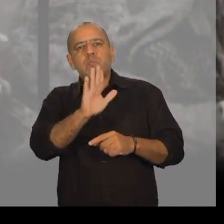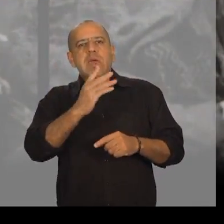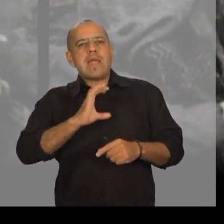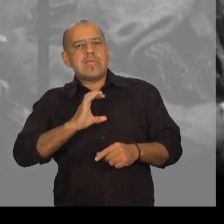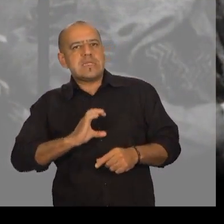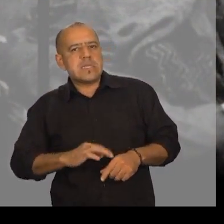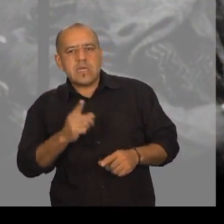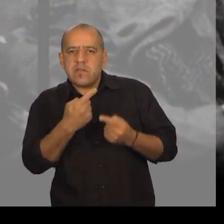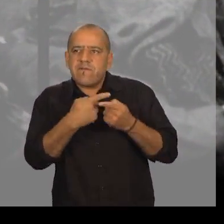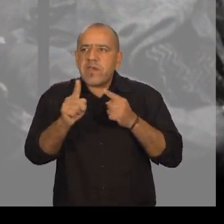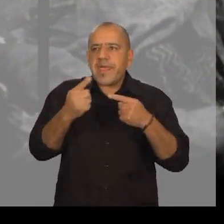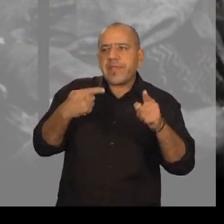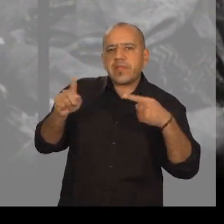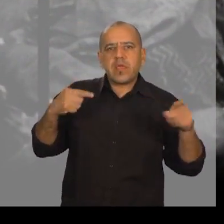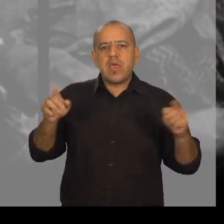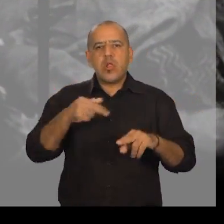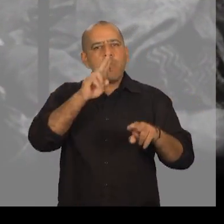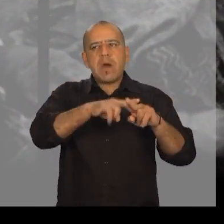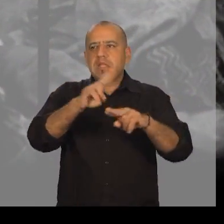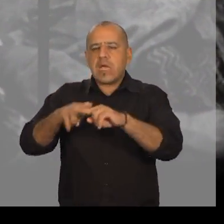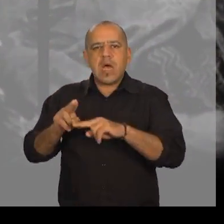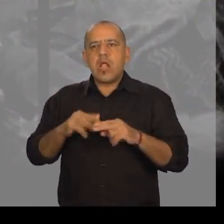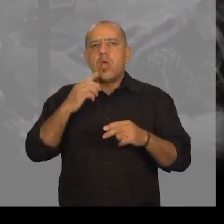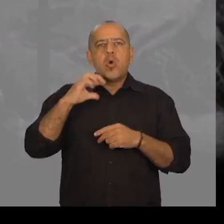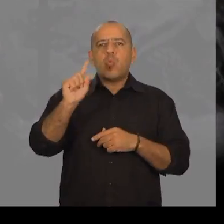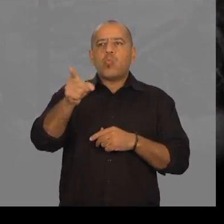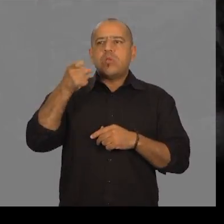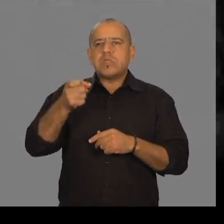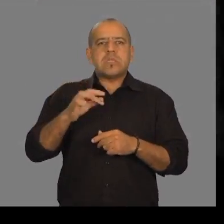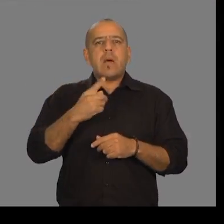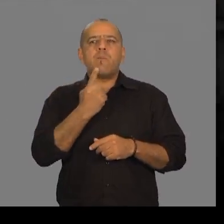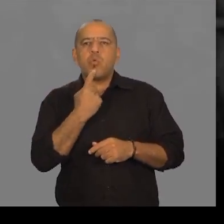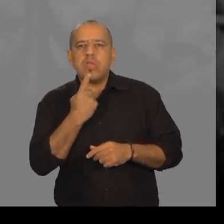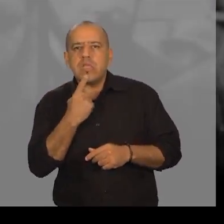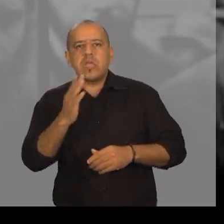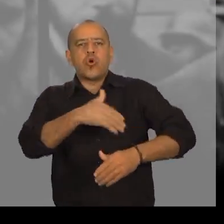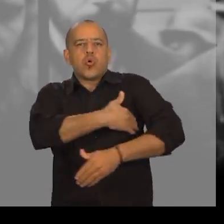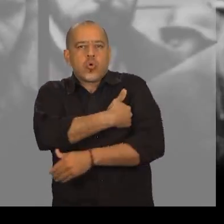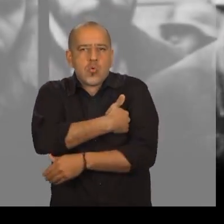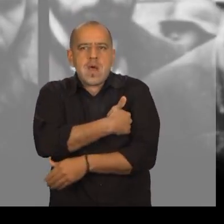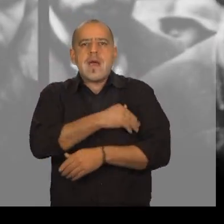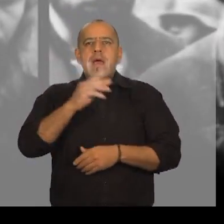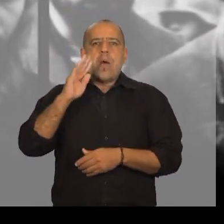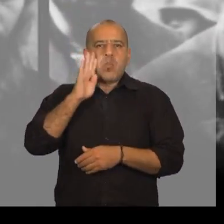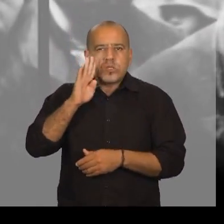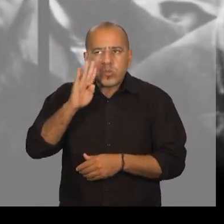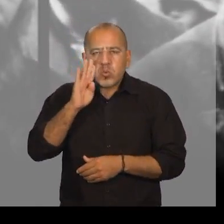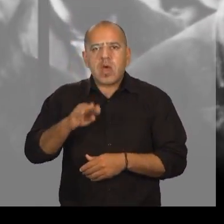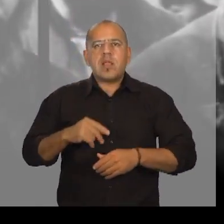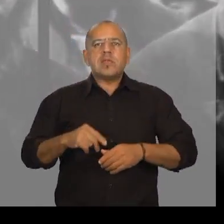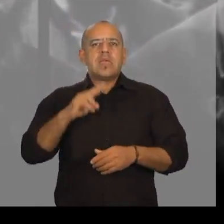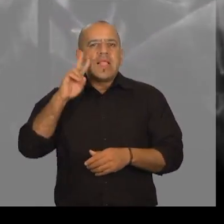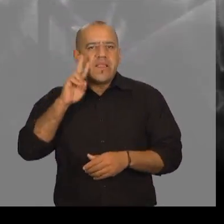asesinados, al igual que opositores políticos, comunistas y socialistas, a testigos de Jehová, a gays,